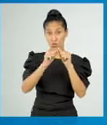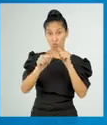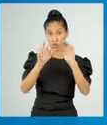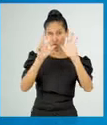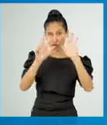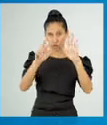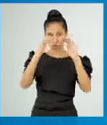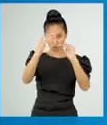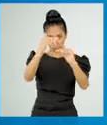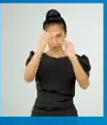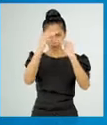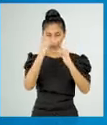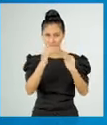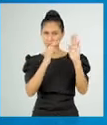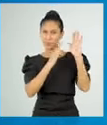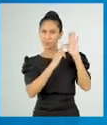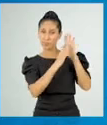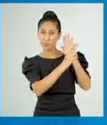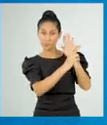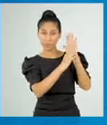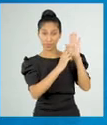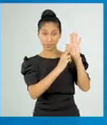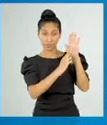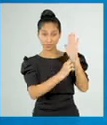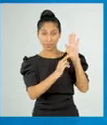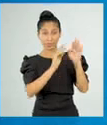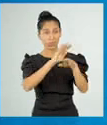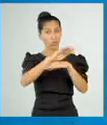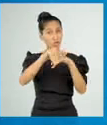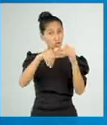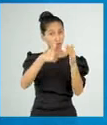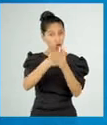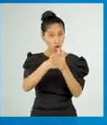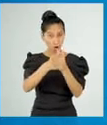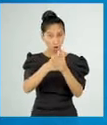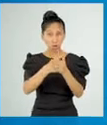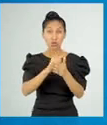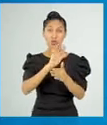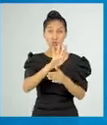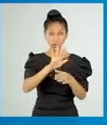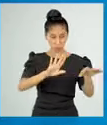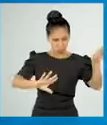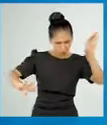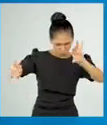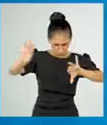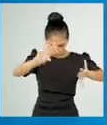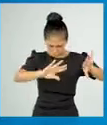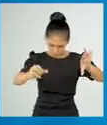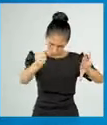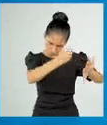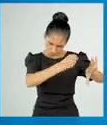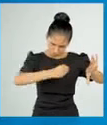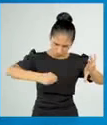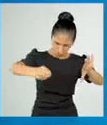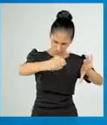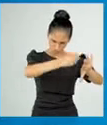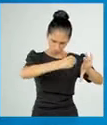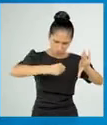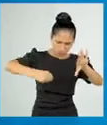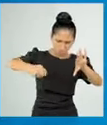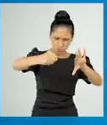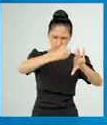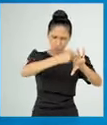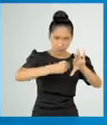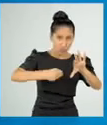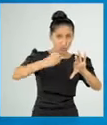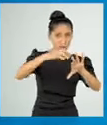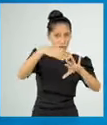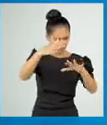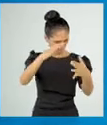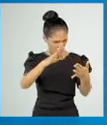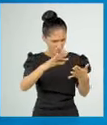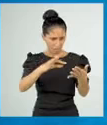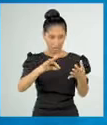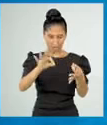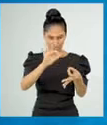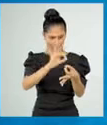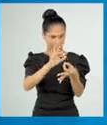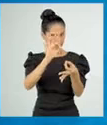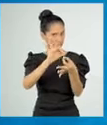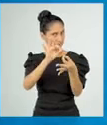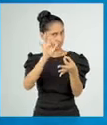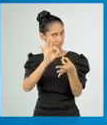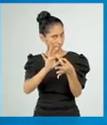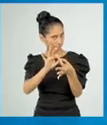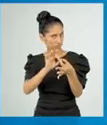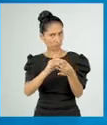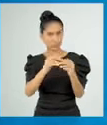ocho. Revolver los ingredientes con cuidado, buscando el punto exacto. De lo contrario, la mezcla se cortará.